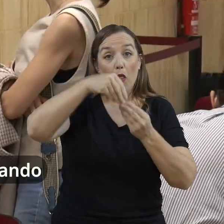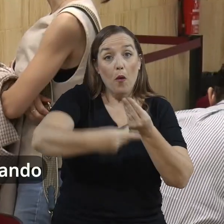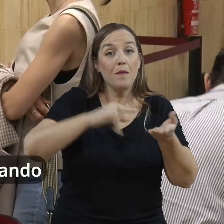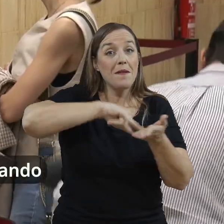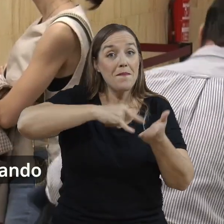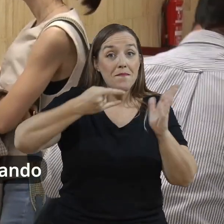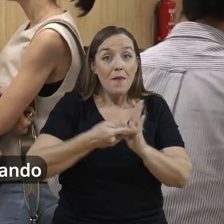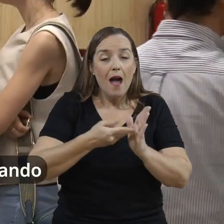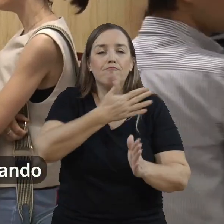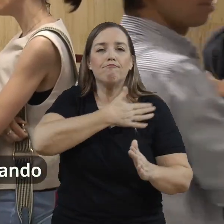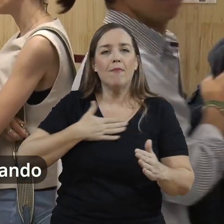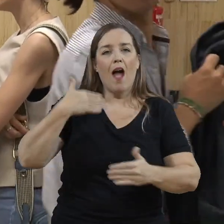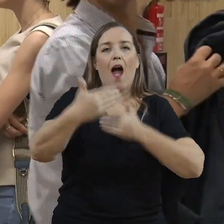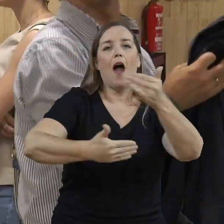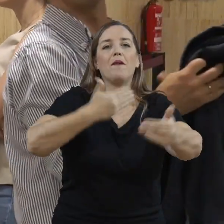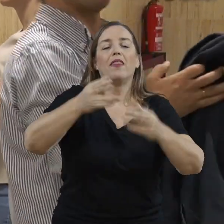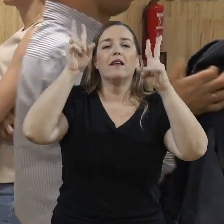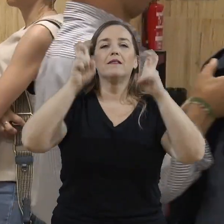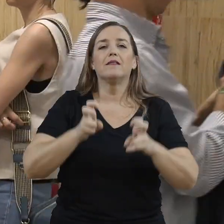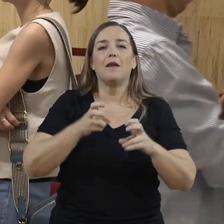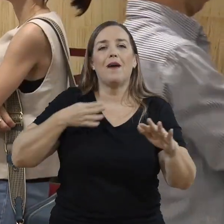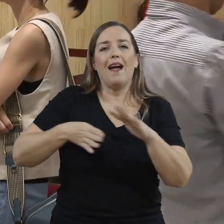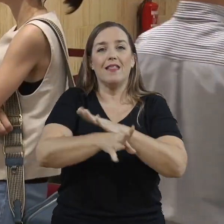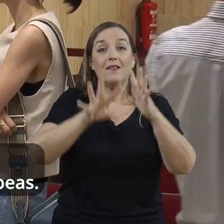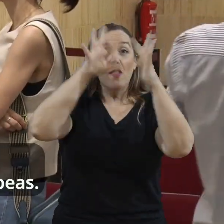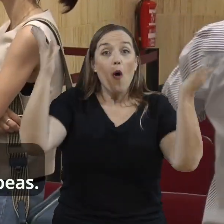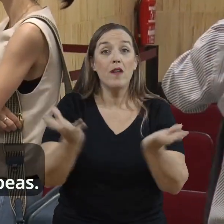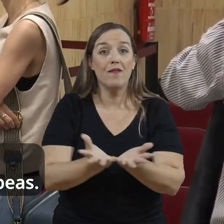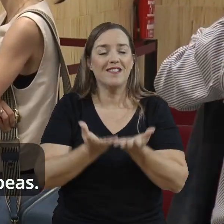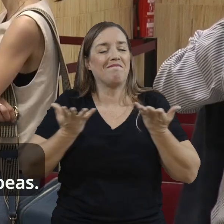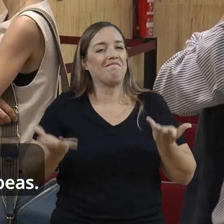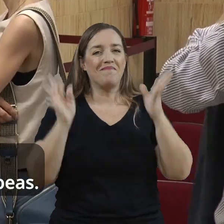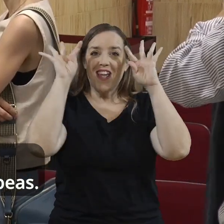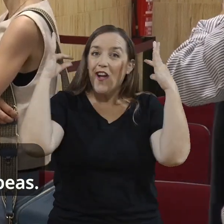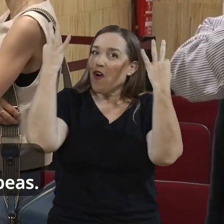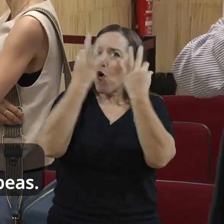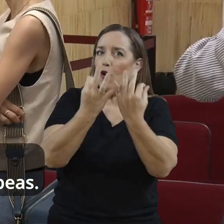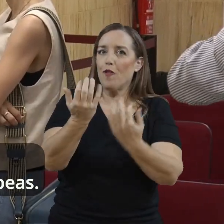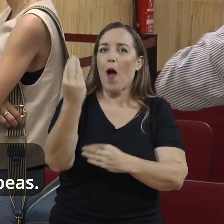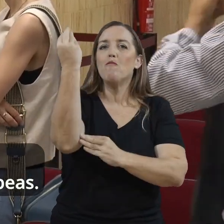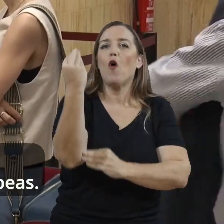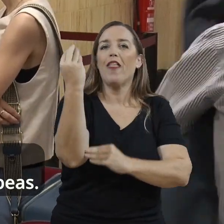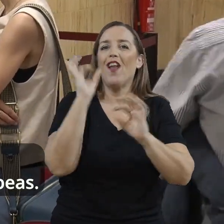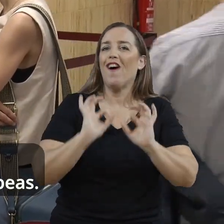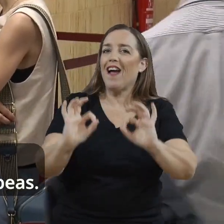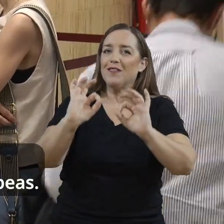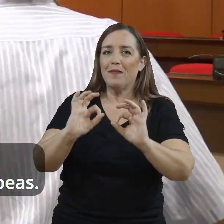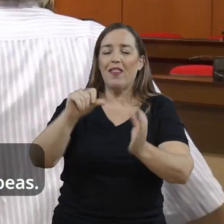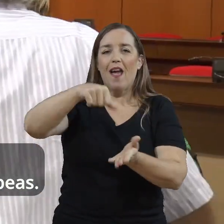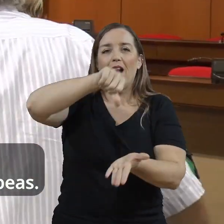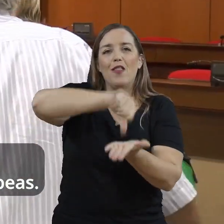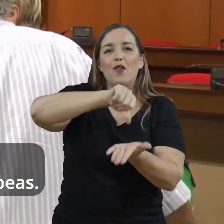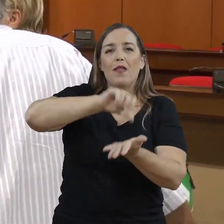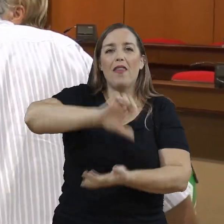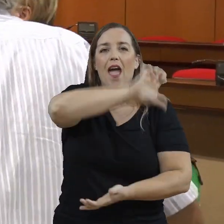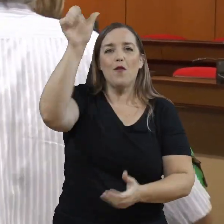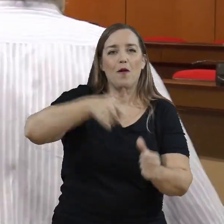Con este plan se quiere seguir avanzando en accesibilidad universal y que Córdoba siga siendo ejemplo y abra camino para muchas ciudades europeas.